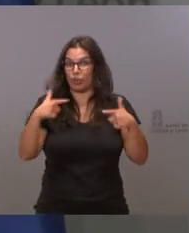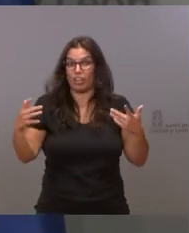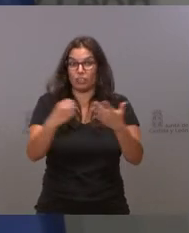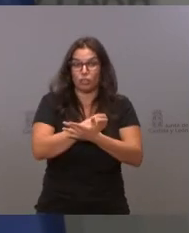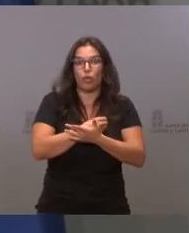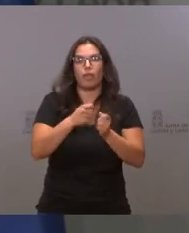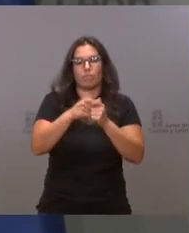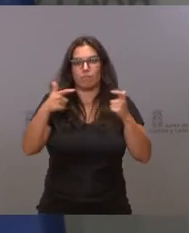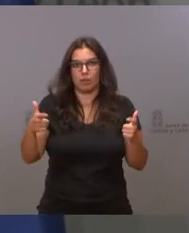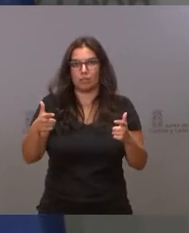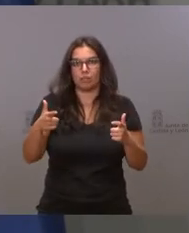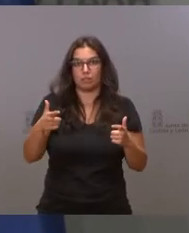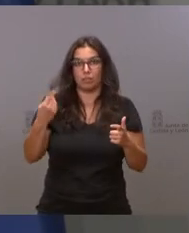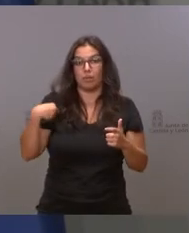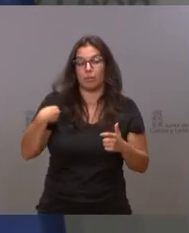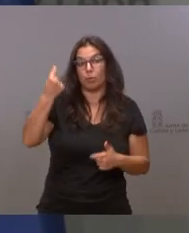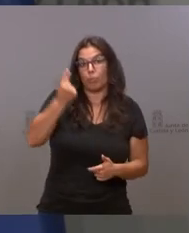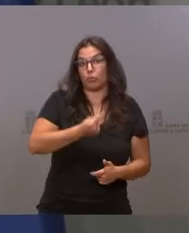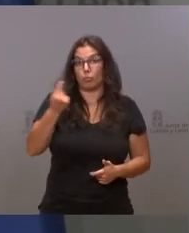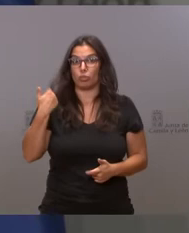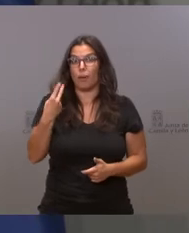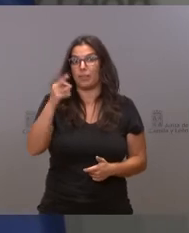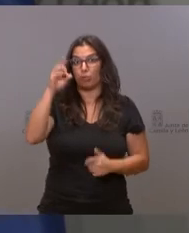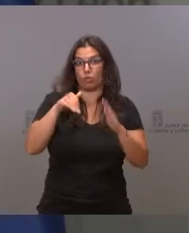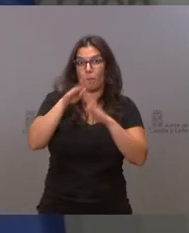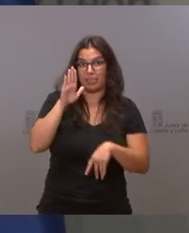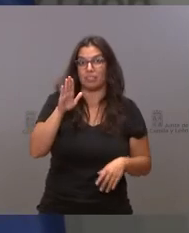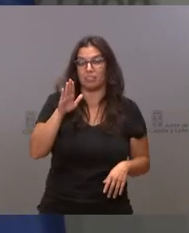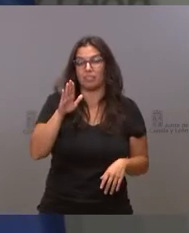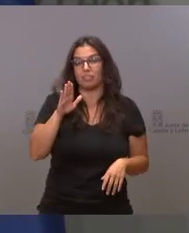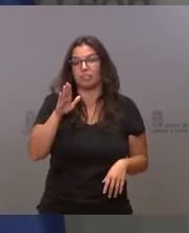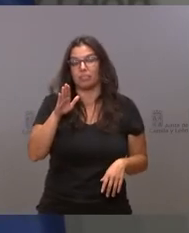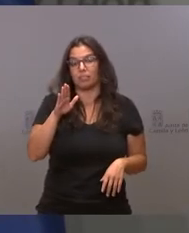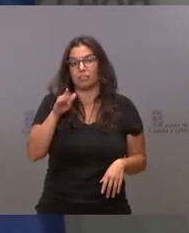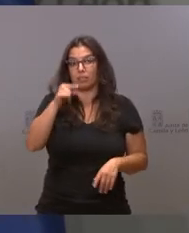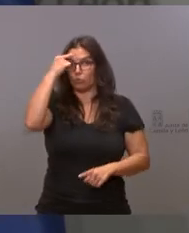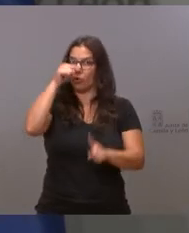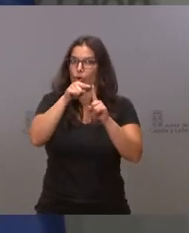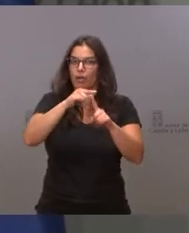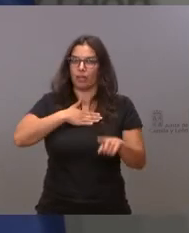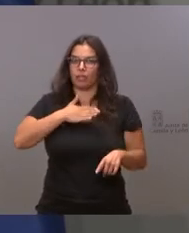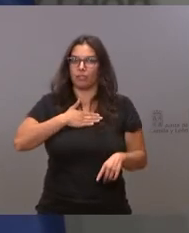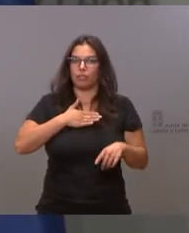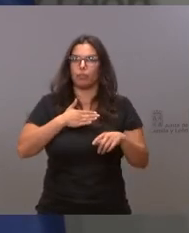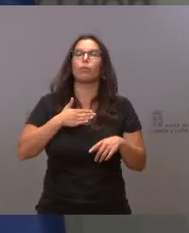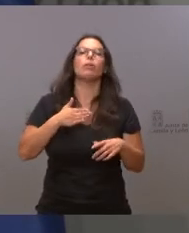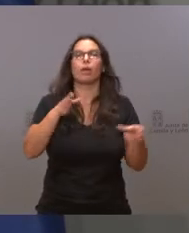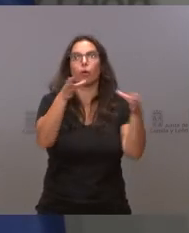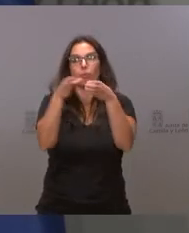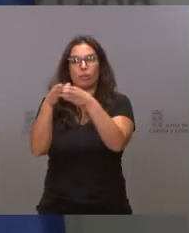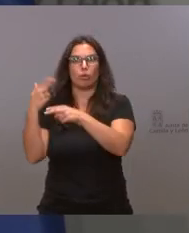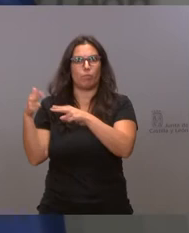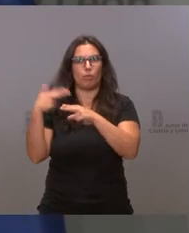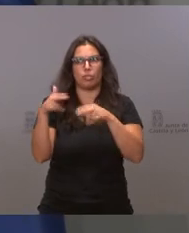el 20% de nuestro presupuesto sanitario. Es decir, es que este era uno de los objetivos de muchos partidos prácticamente